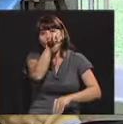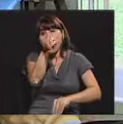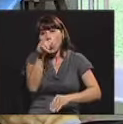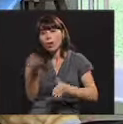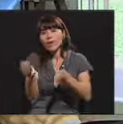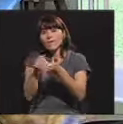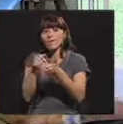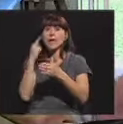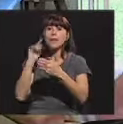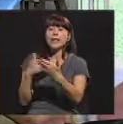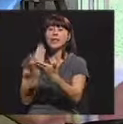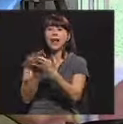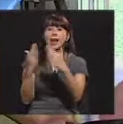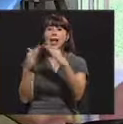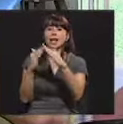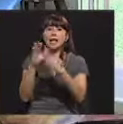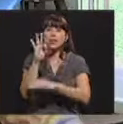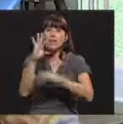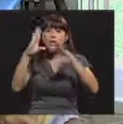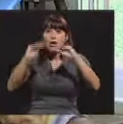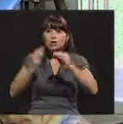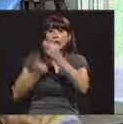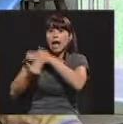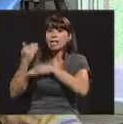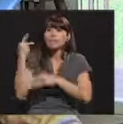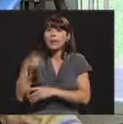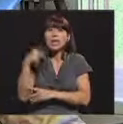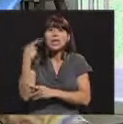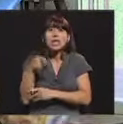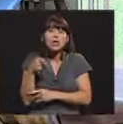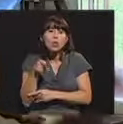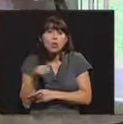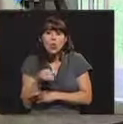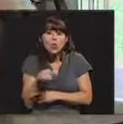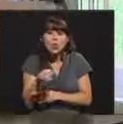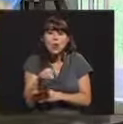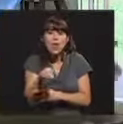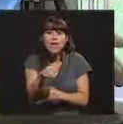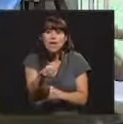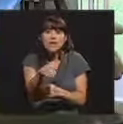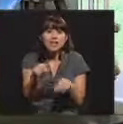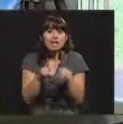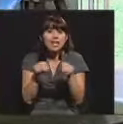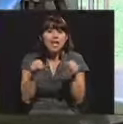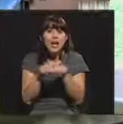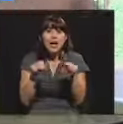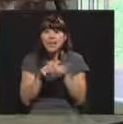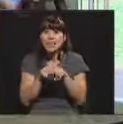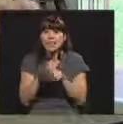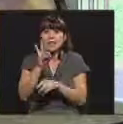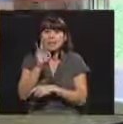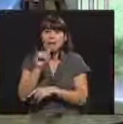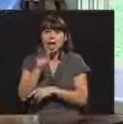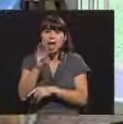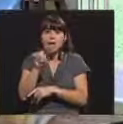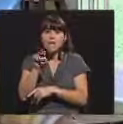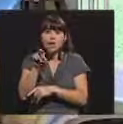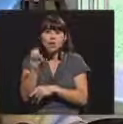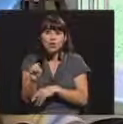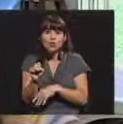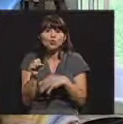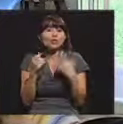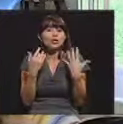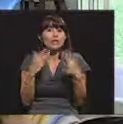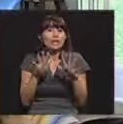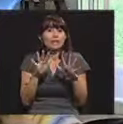noche, donde había peligro, culebras, tábanos. Ahí el tábano le pasaba hasta el saco, gangoche, como nada, solo un